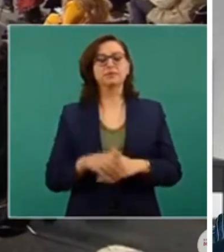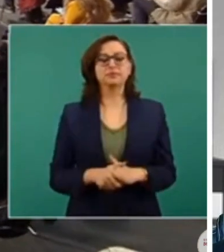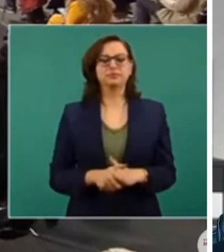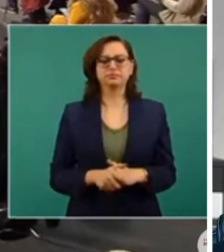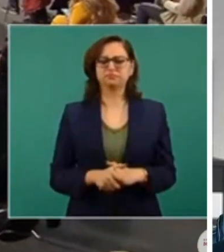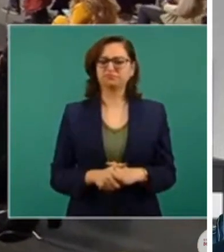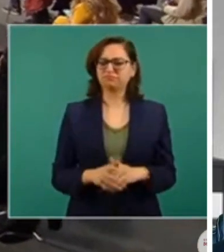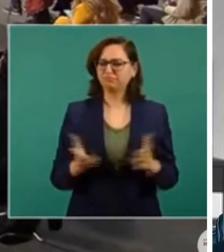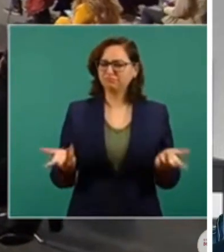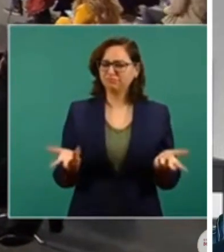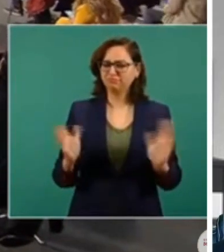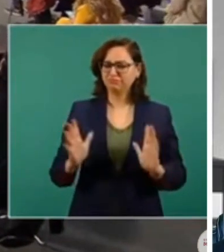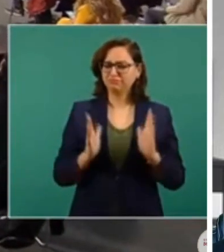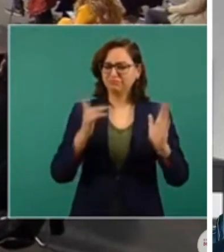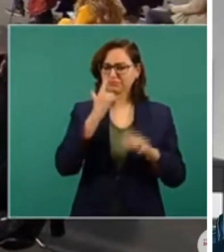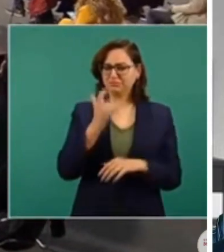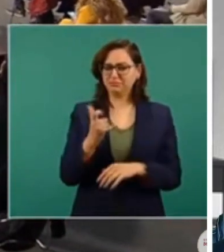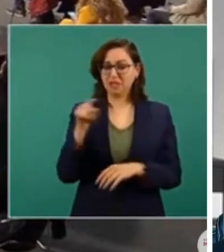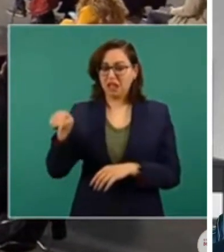Este todos los medios.